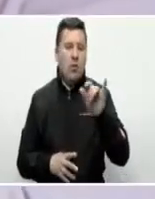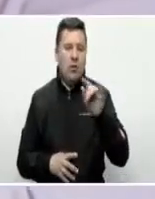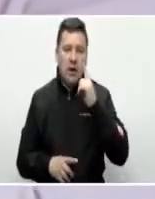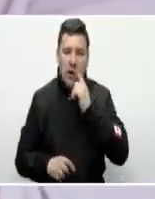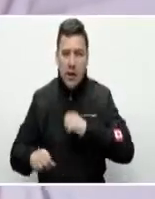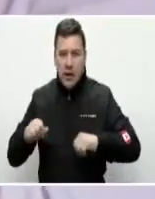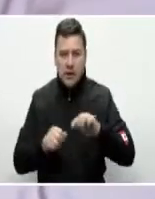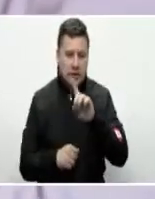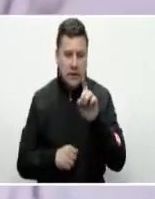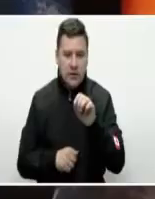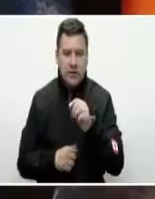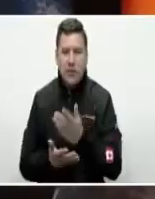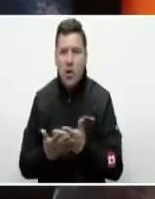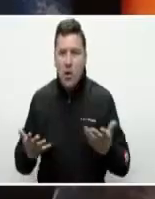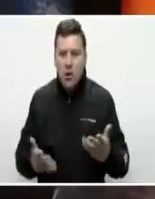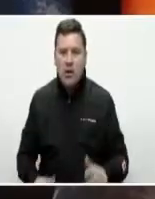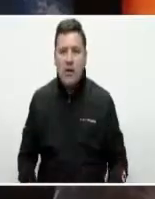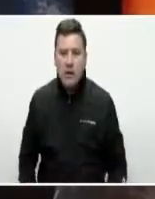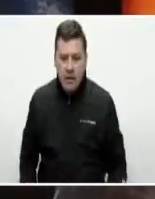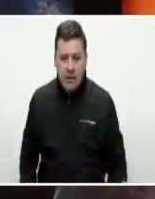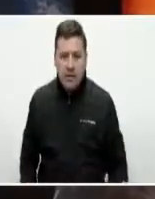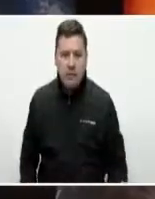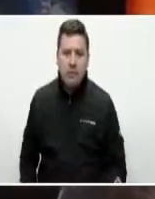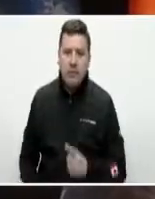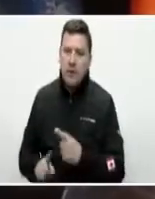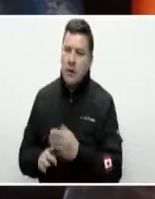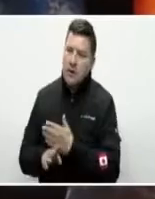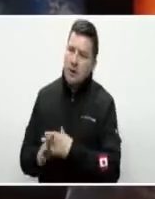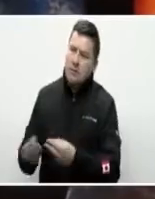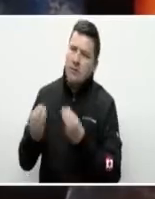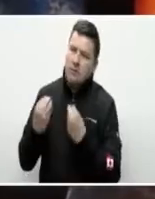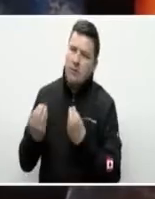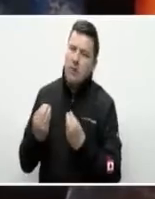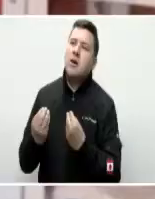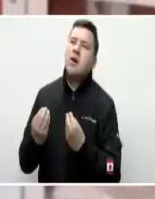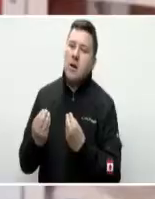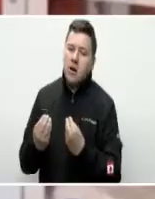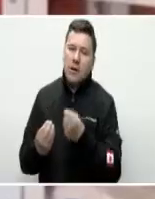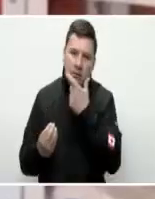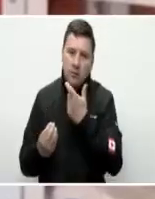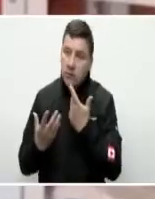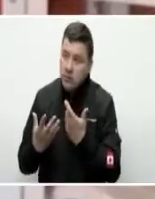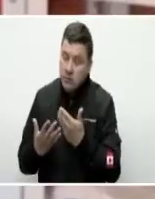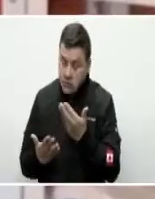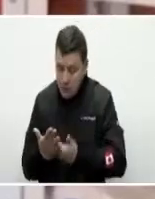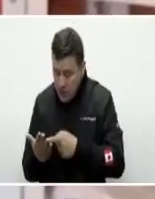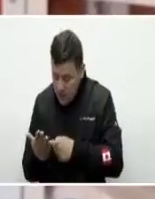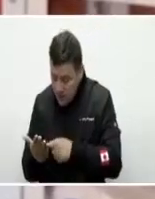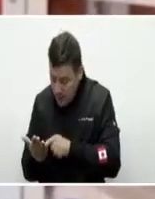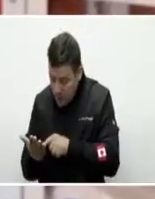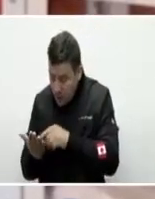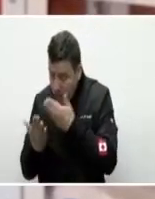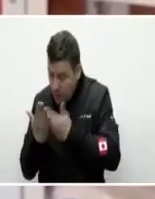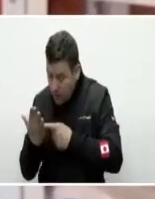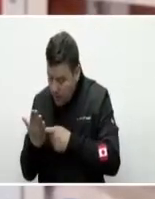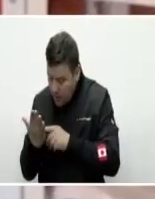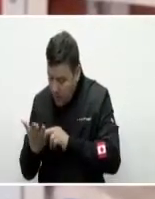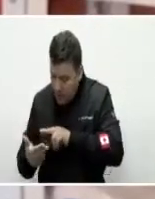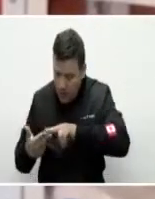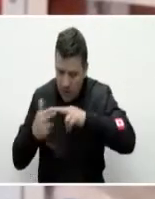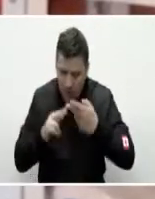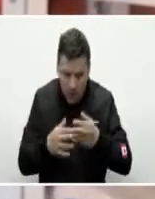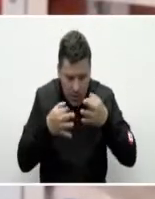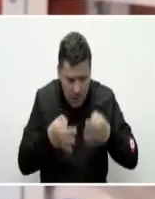SAS porque nos capacitamos y dijimos vamos ahora sí lo que estaba en papel ponerlo a la realidad.